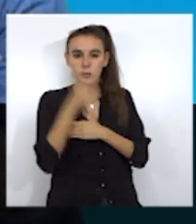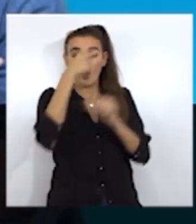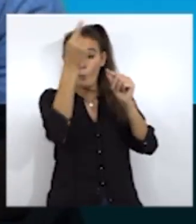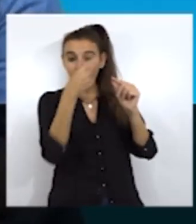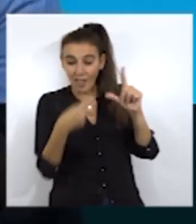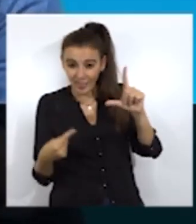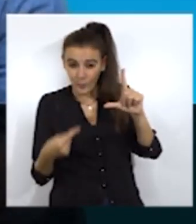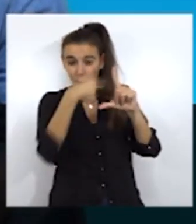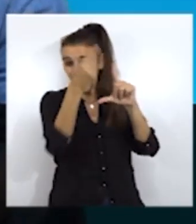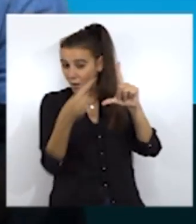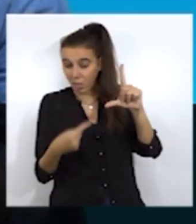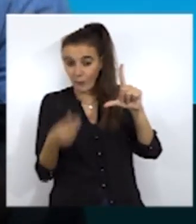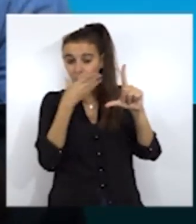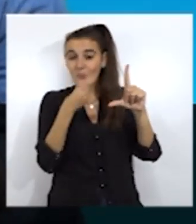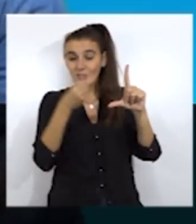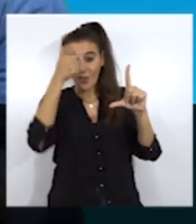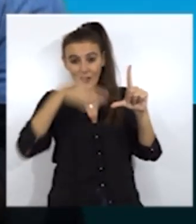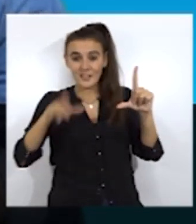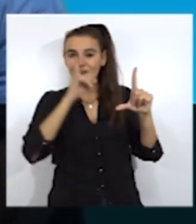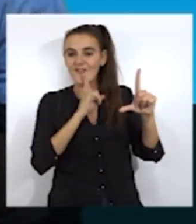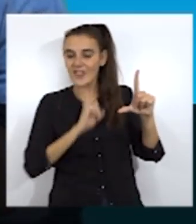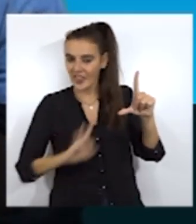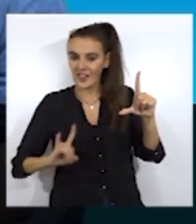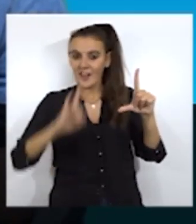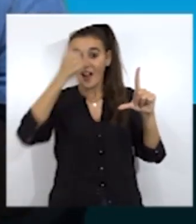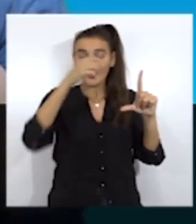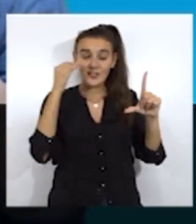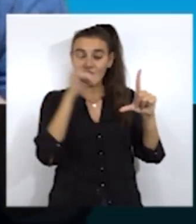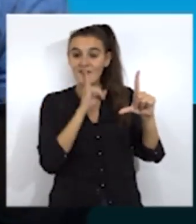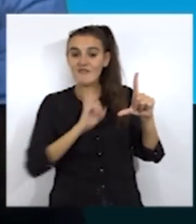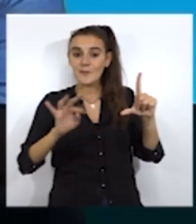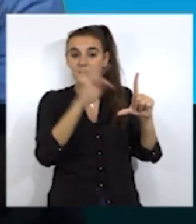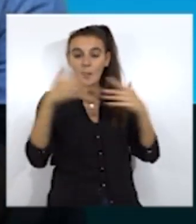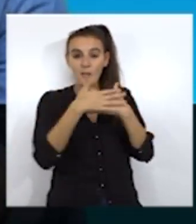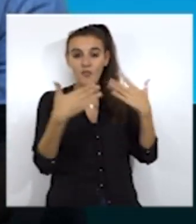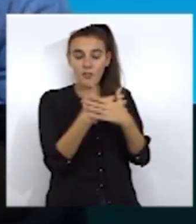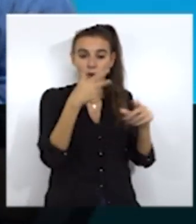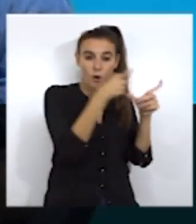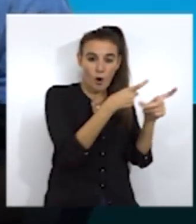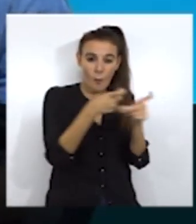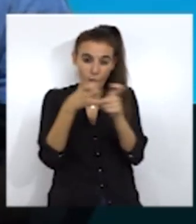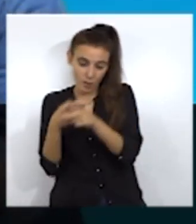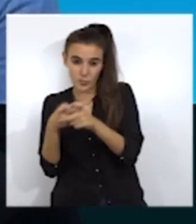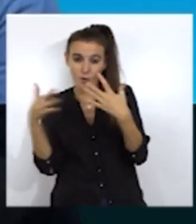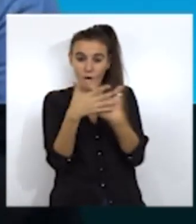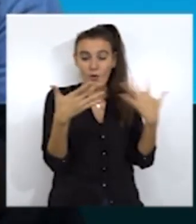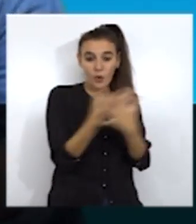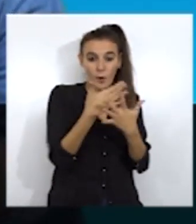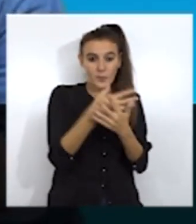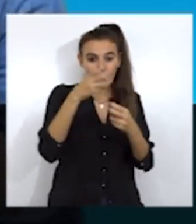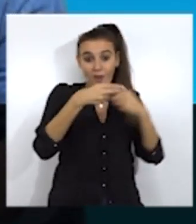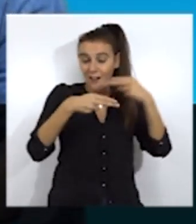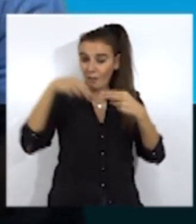dibujos, por eso ha atraído tanto a niños y niñas. Además, combina los shooters, que son los juegos de disparos, con las construcciones,